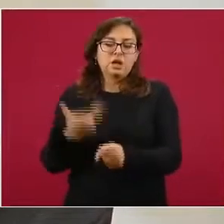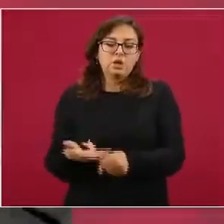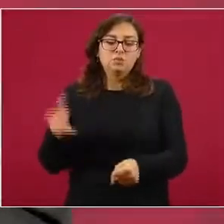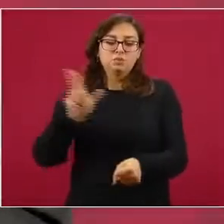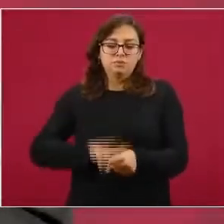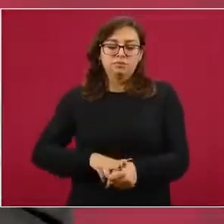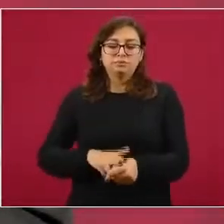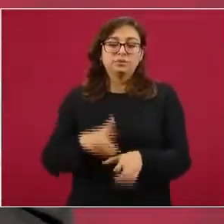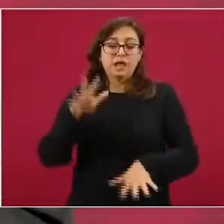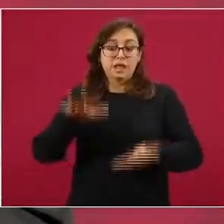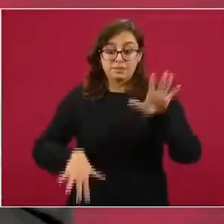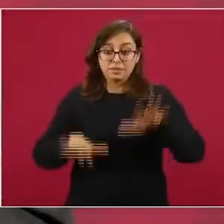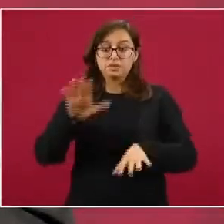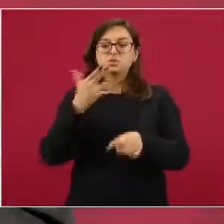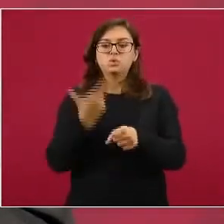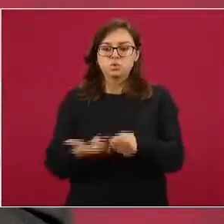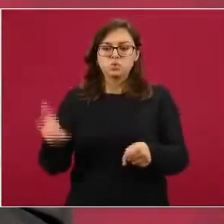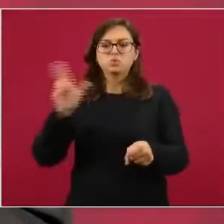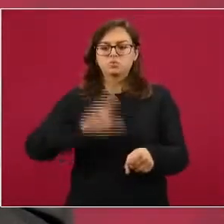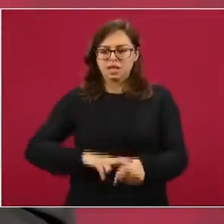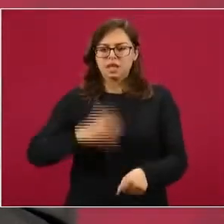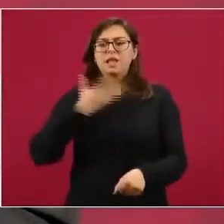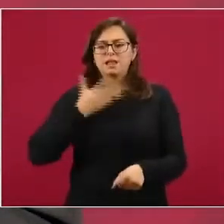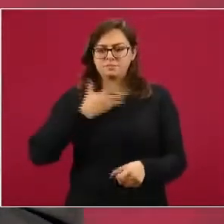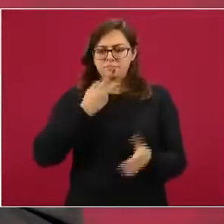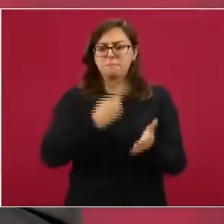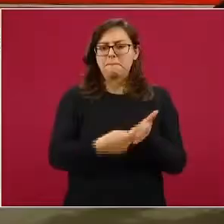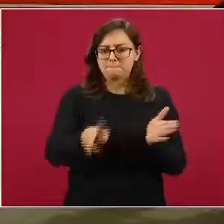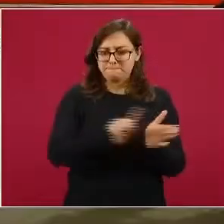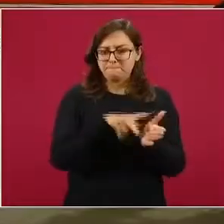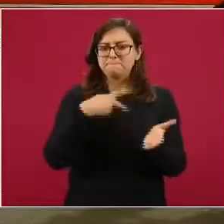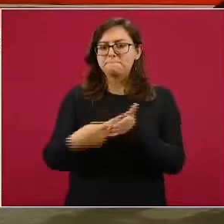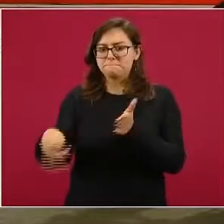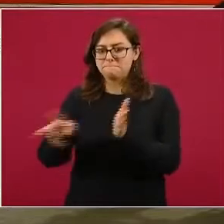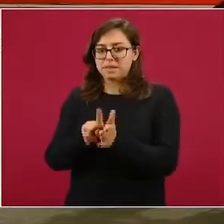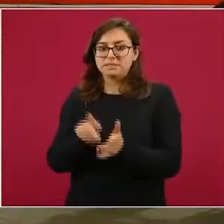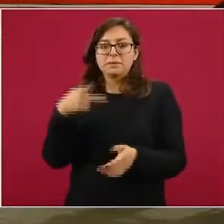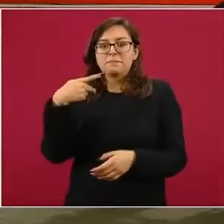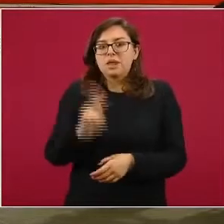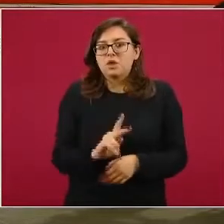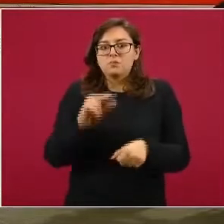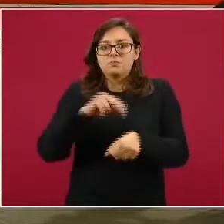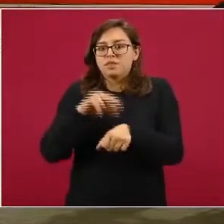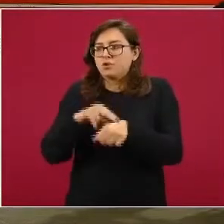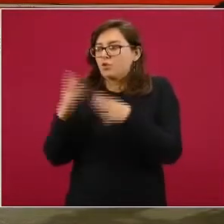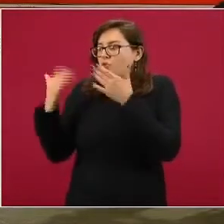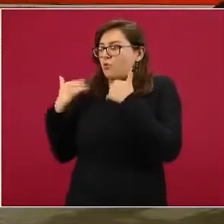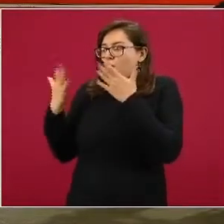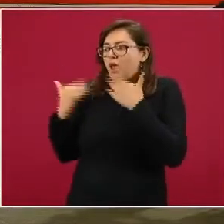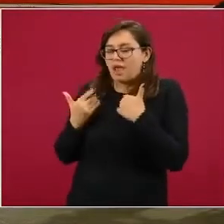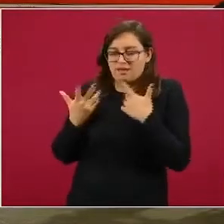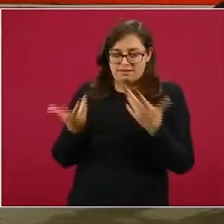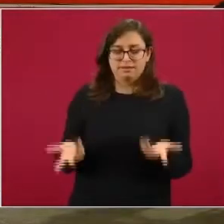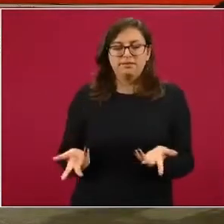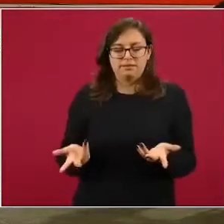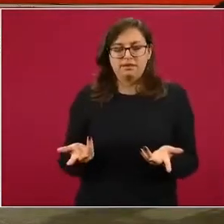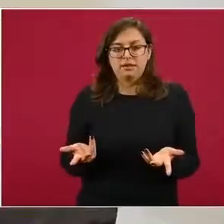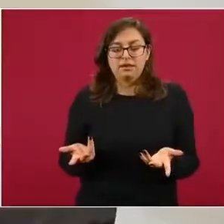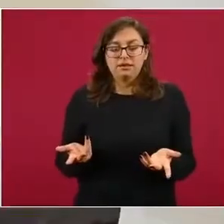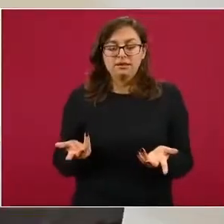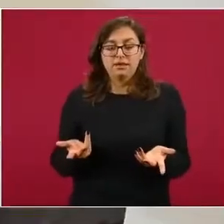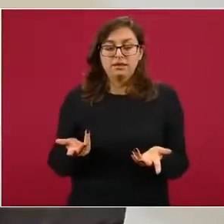Muchas de las unidades ya tienen las plazas existentes, pero no existen los médicos que las ocupen. Esto ocurre en